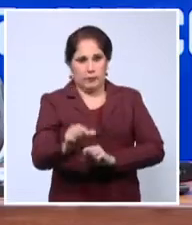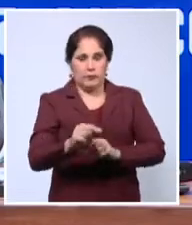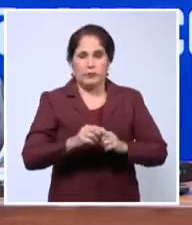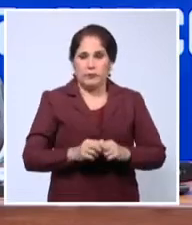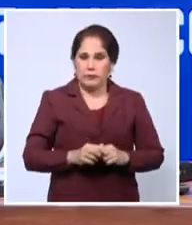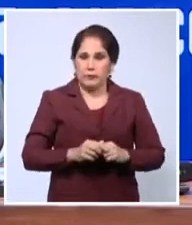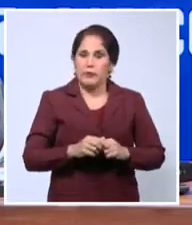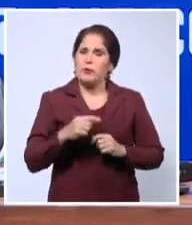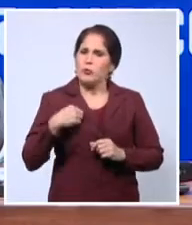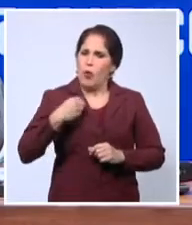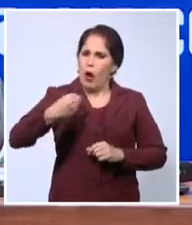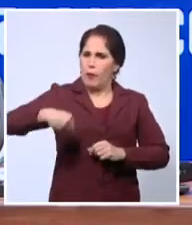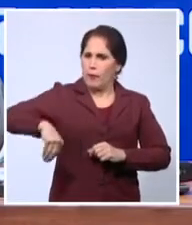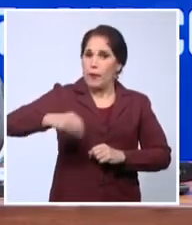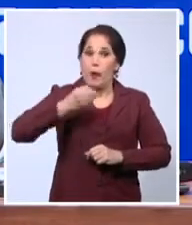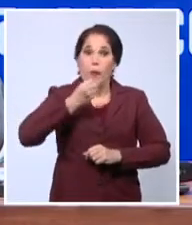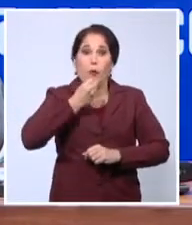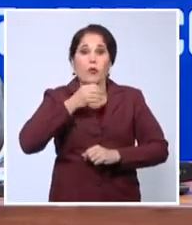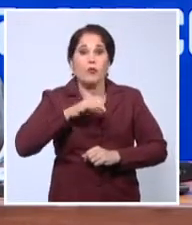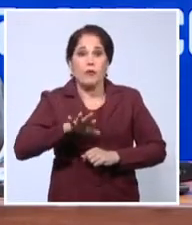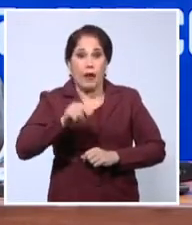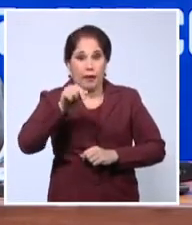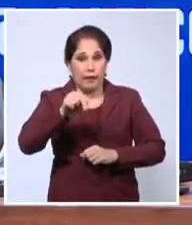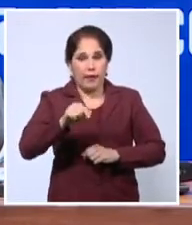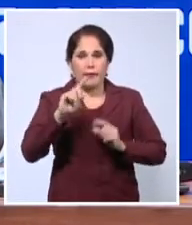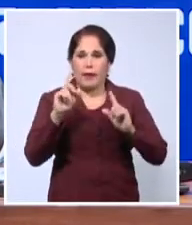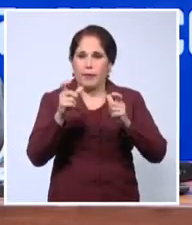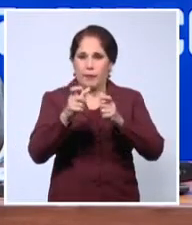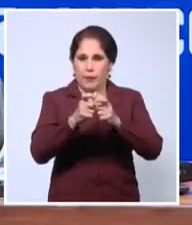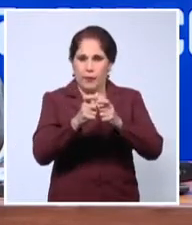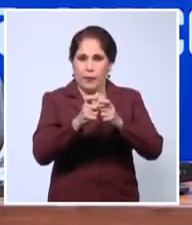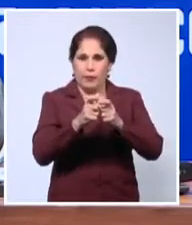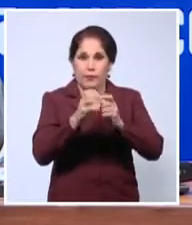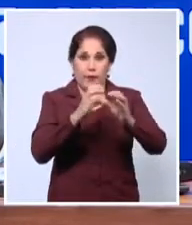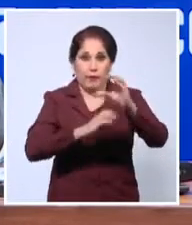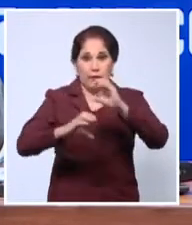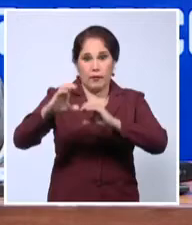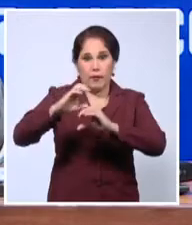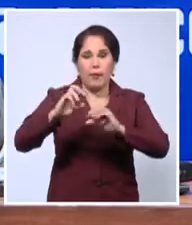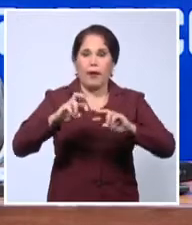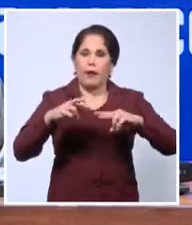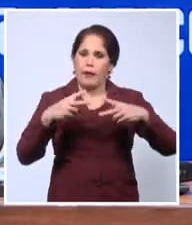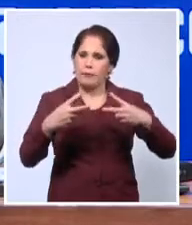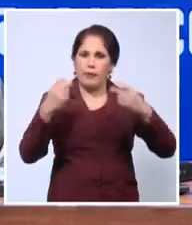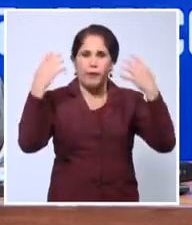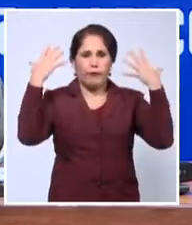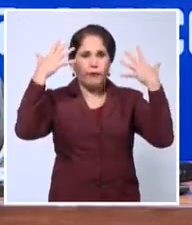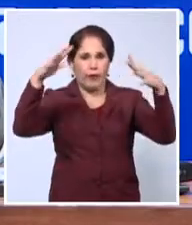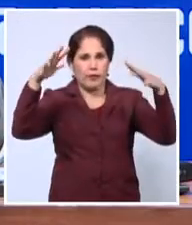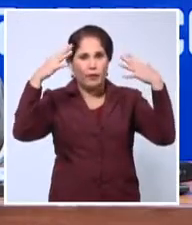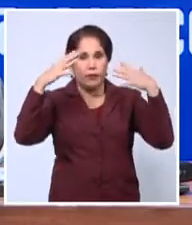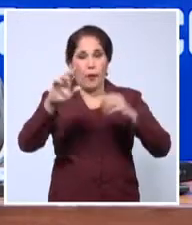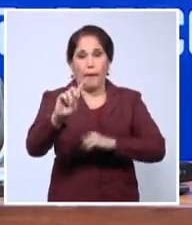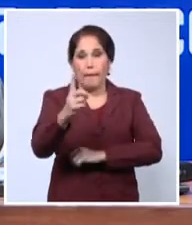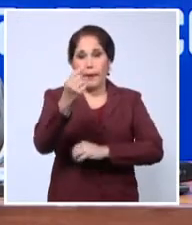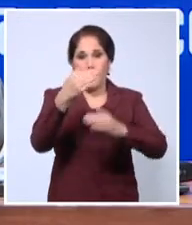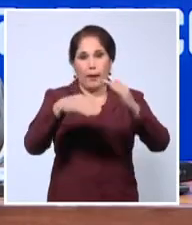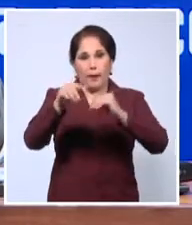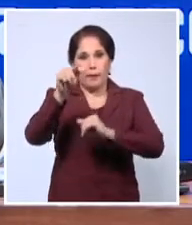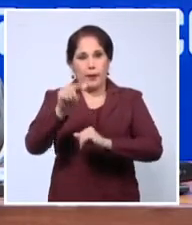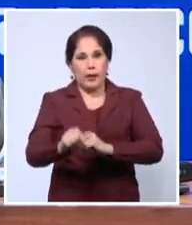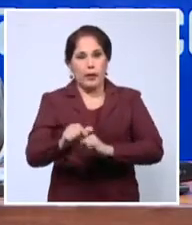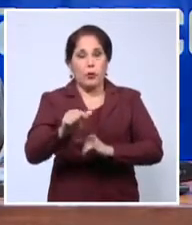aprovecho la posibilidad que nos brinda este encuentro para reiterar las felicitaciones a los primeros ministros de